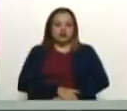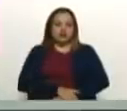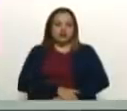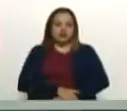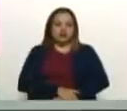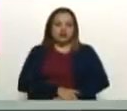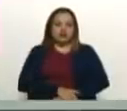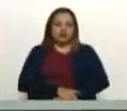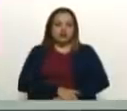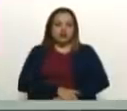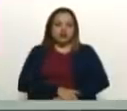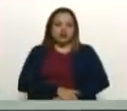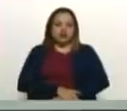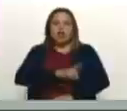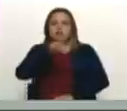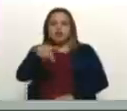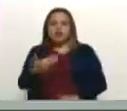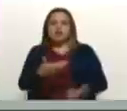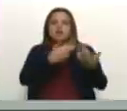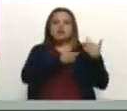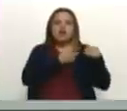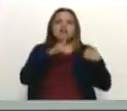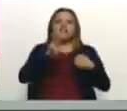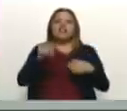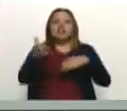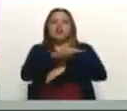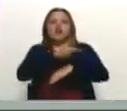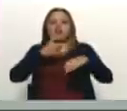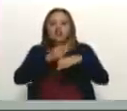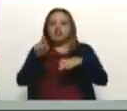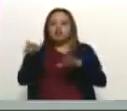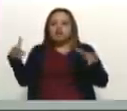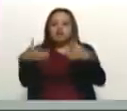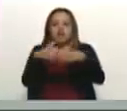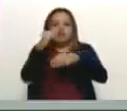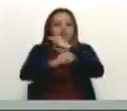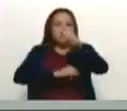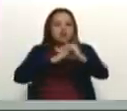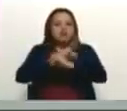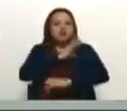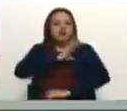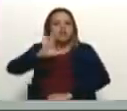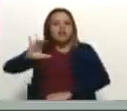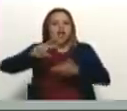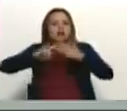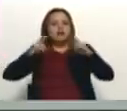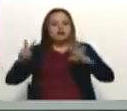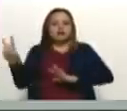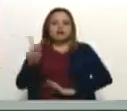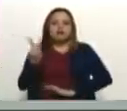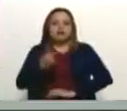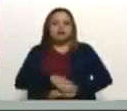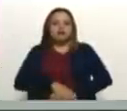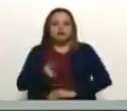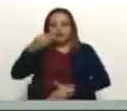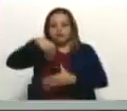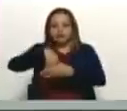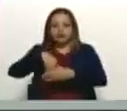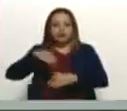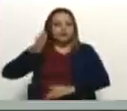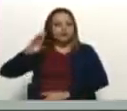representantes de los 20 gobiernos que van a esta conferencia internacional por la soberanía y la paz de Venezuela, en Bogotá,